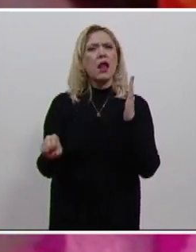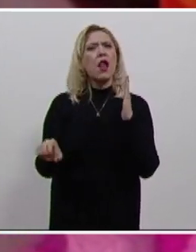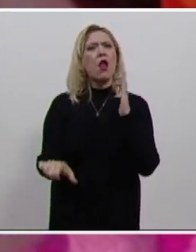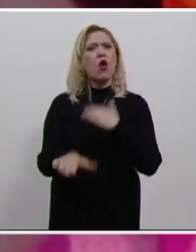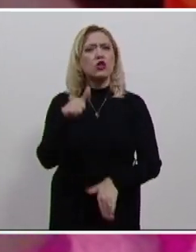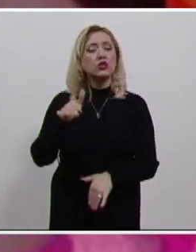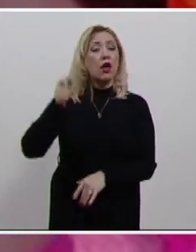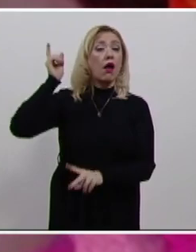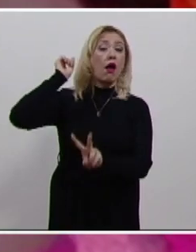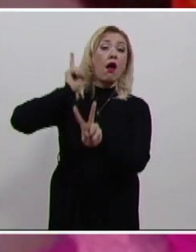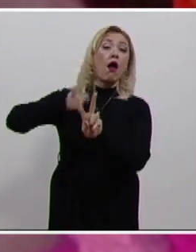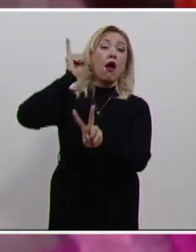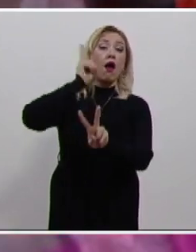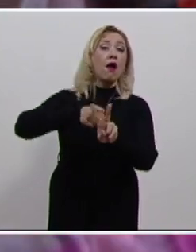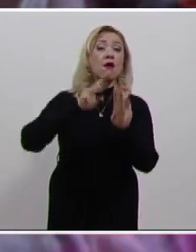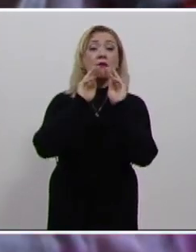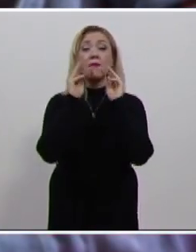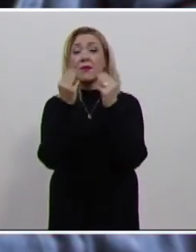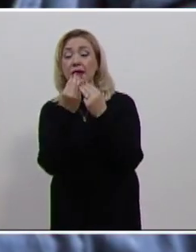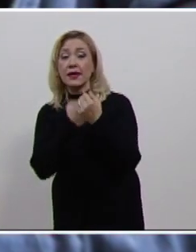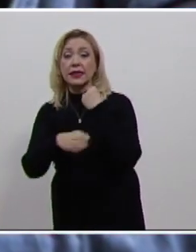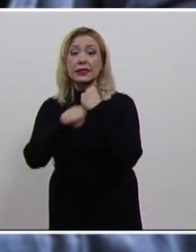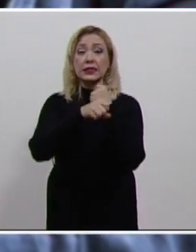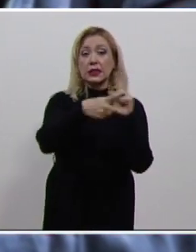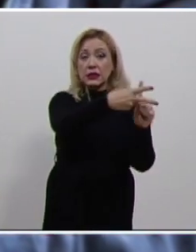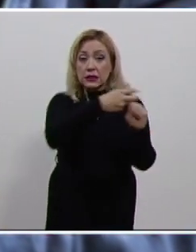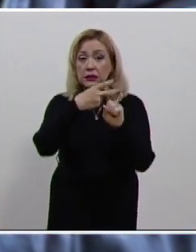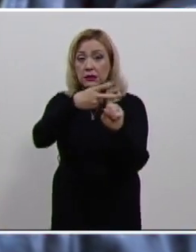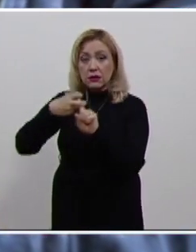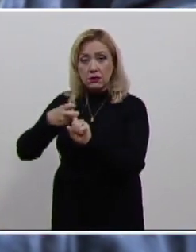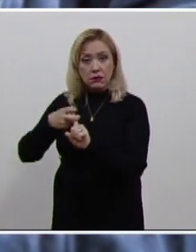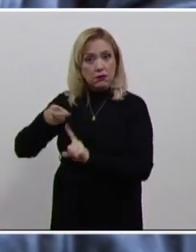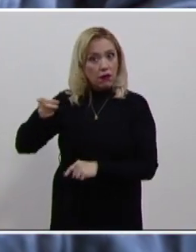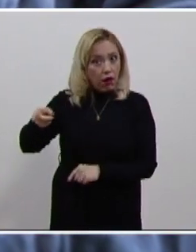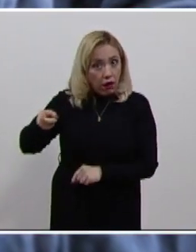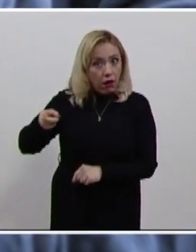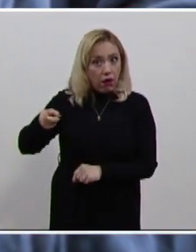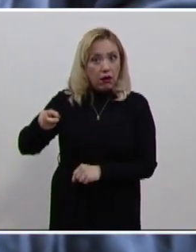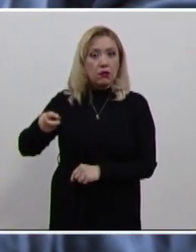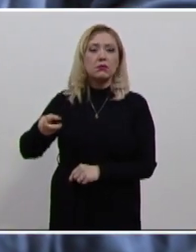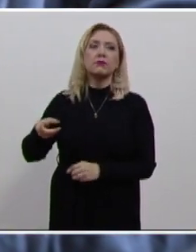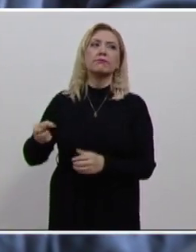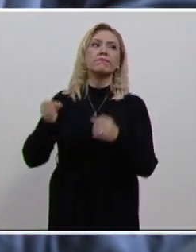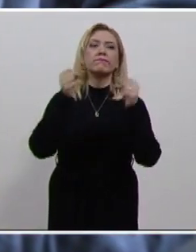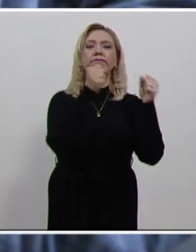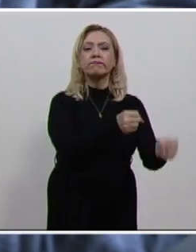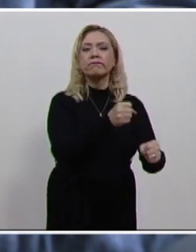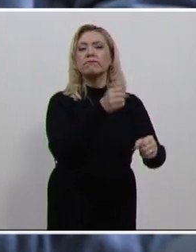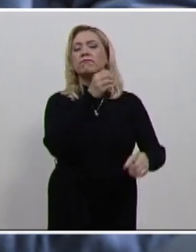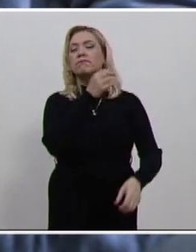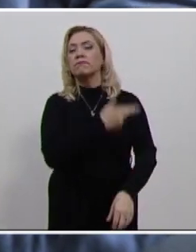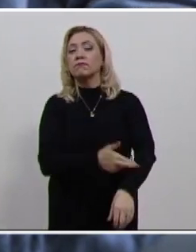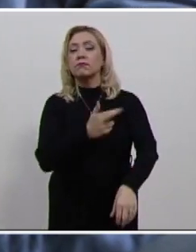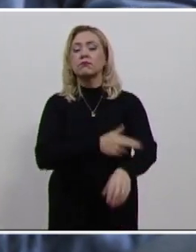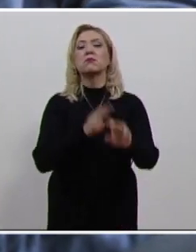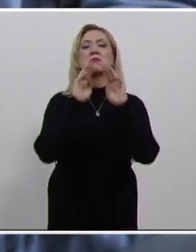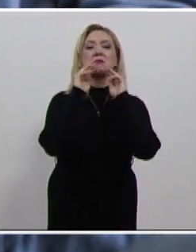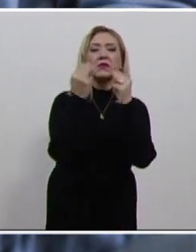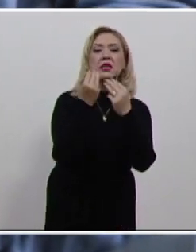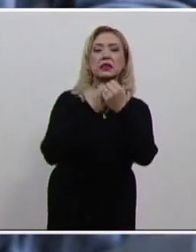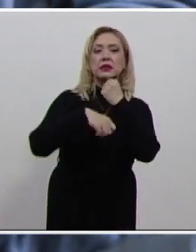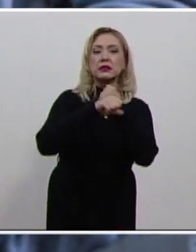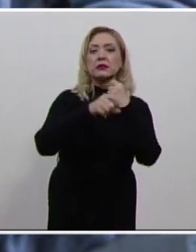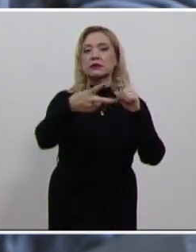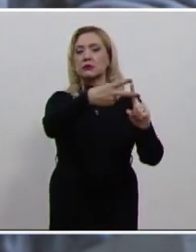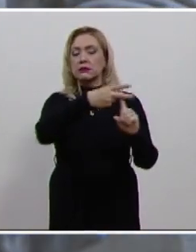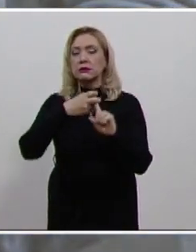acusados de formar parte de una banda de secuestradores, por lo que fueron procesados inicialmente por delincuencia organizada y secuestro,